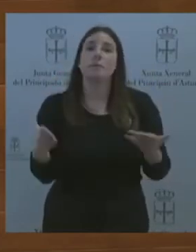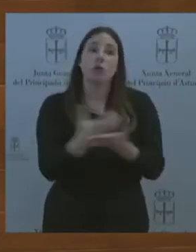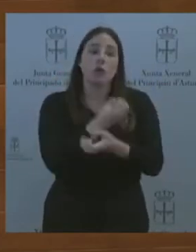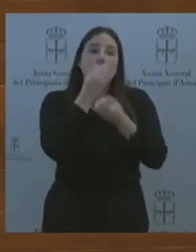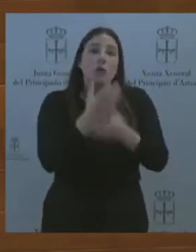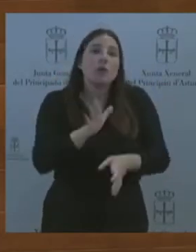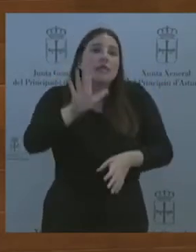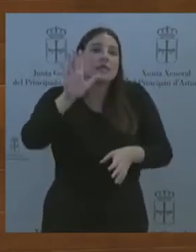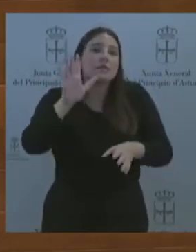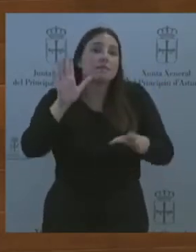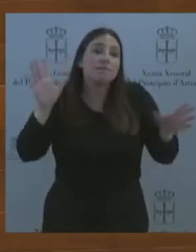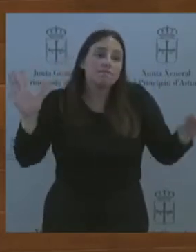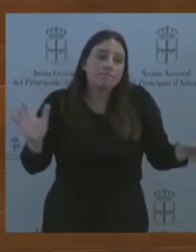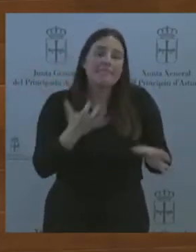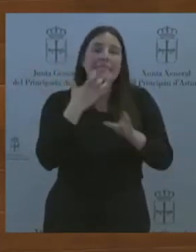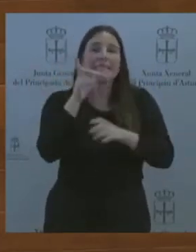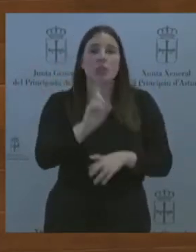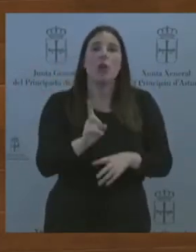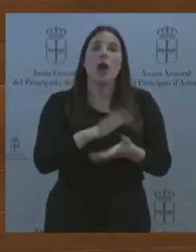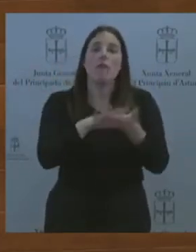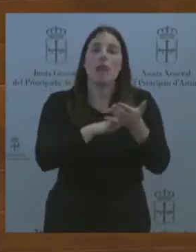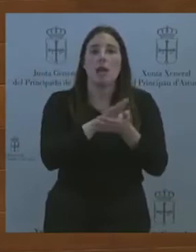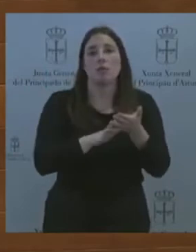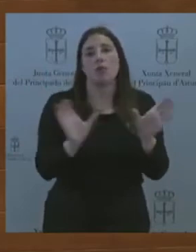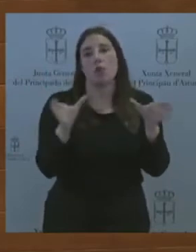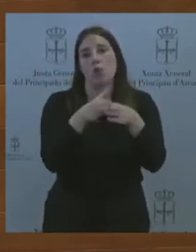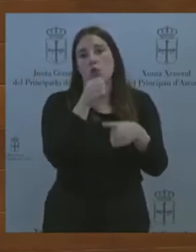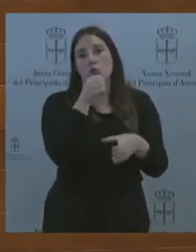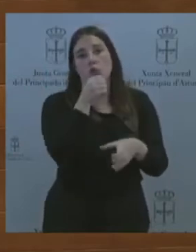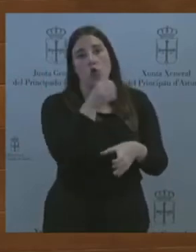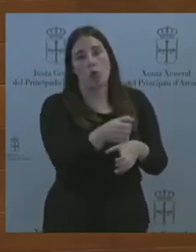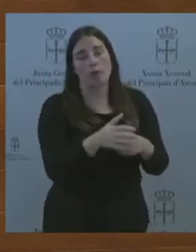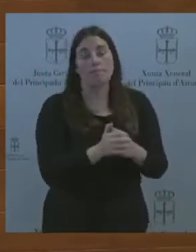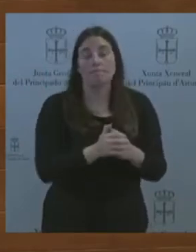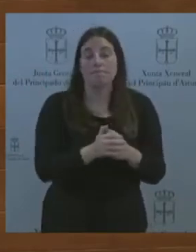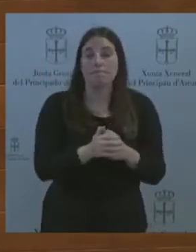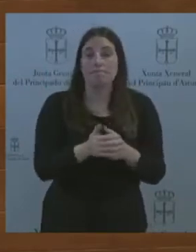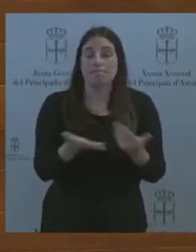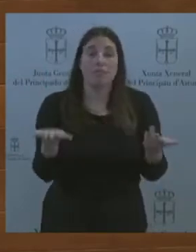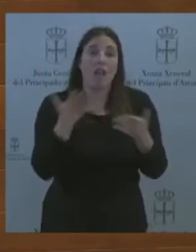socialistas. El segundo, por mucho que se empeñen ni los suyos ni usted,